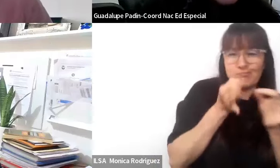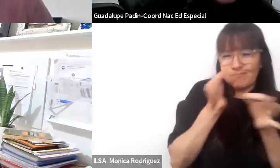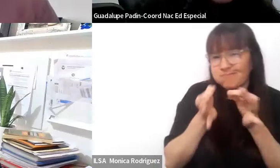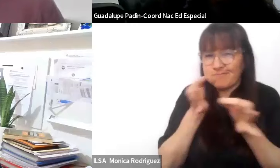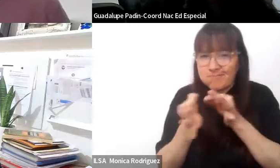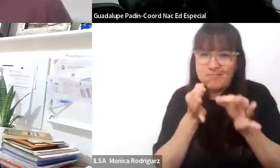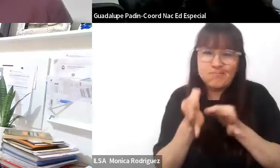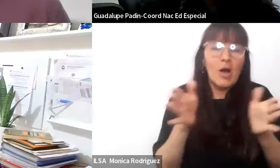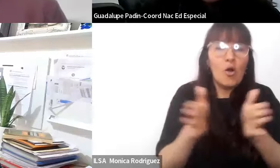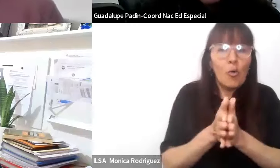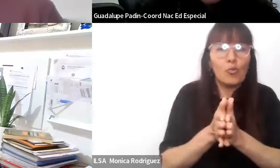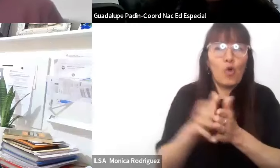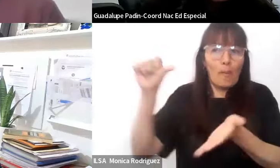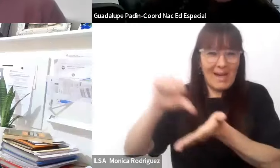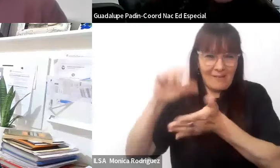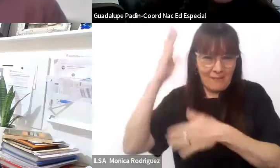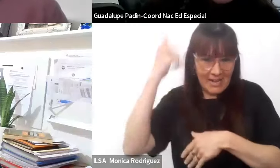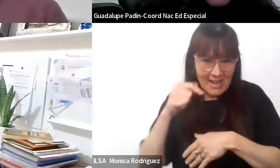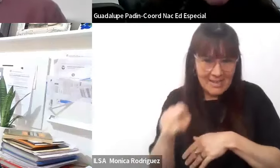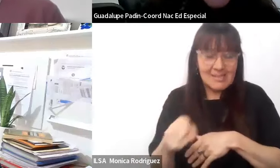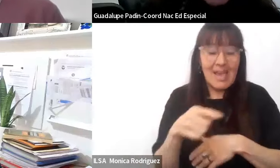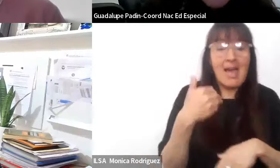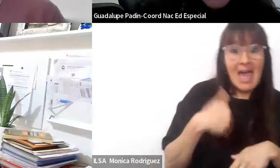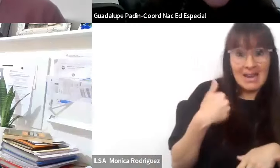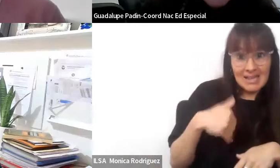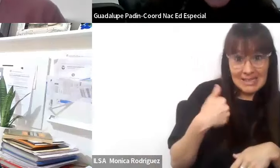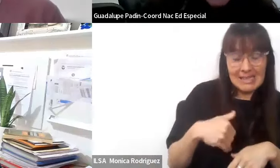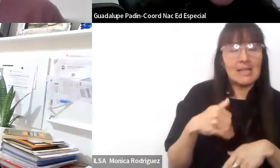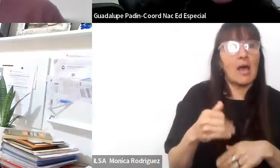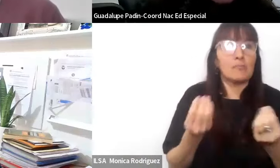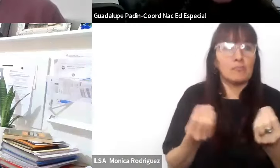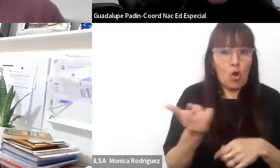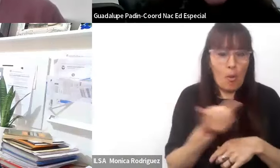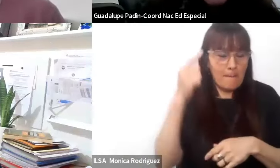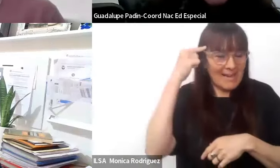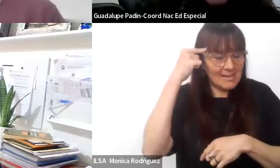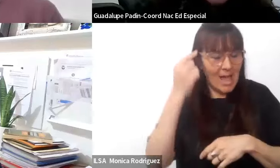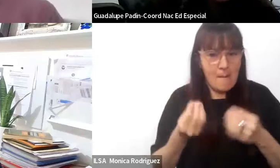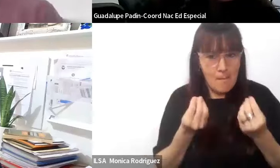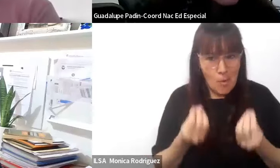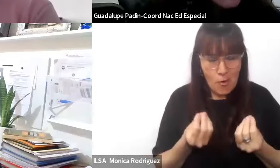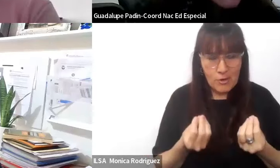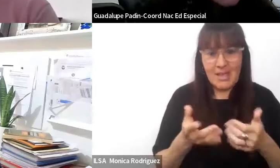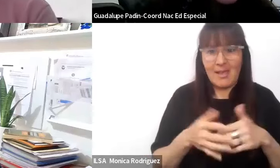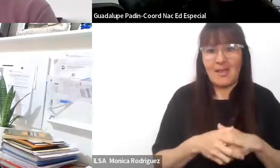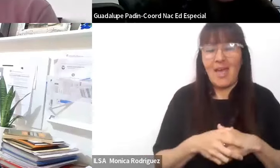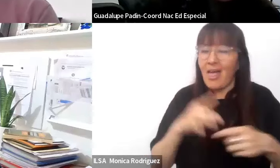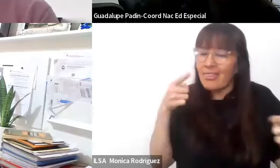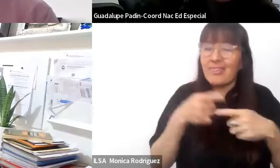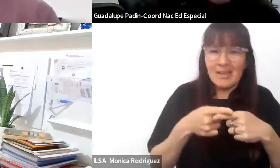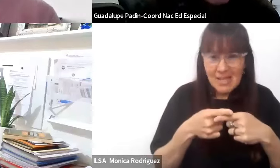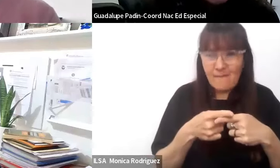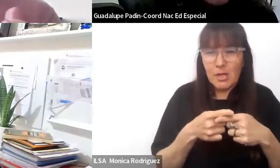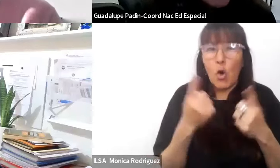Francia y desde Argentina para pensar cuáles son los desafíos que